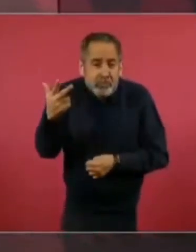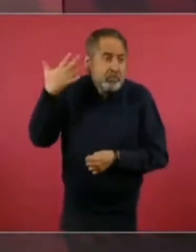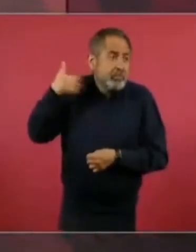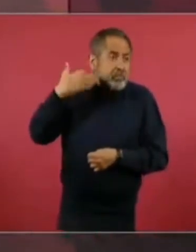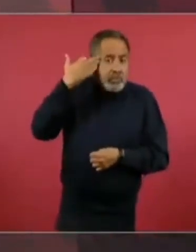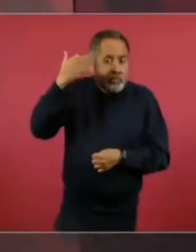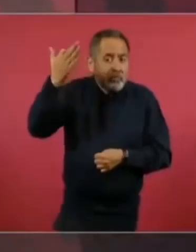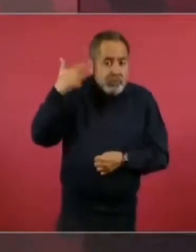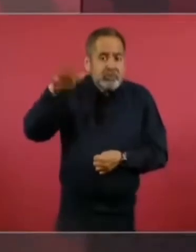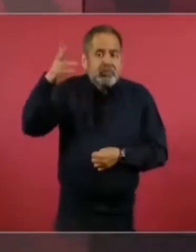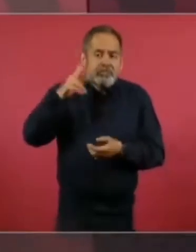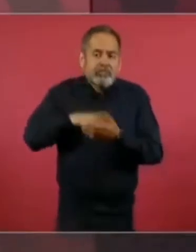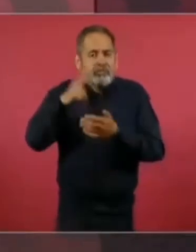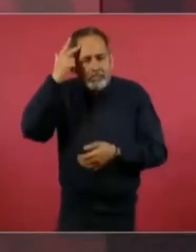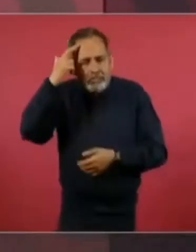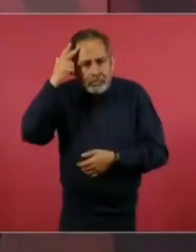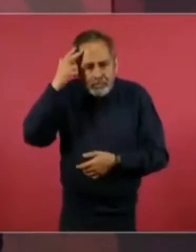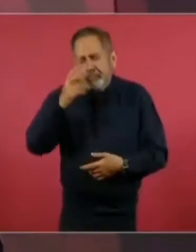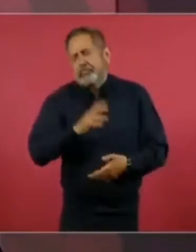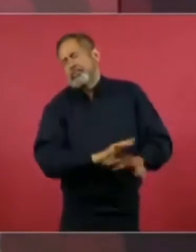Porfirio Díaz. No, no, no,